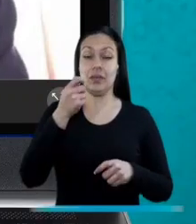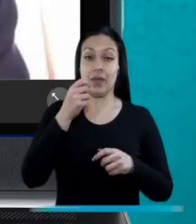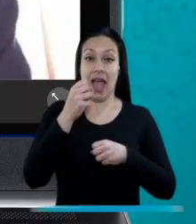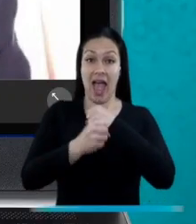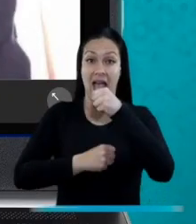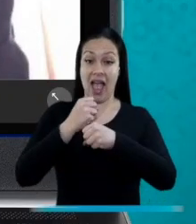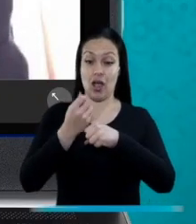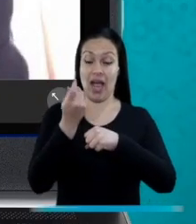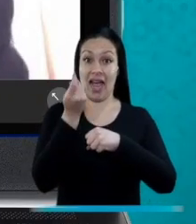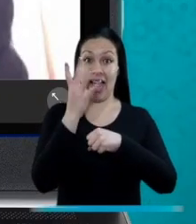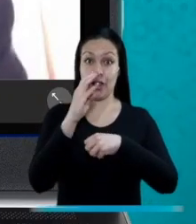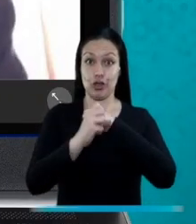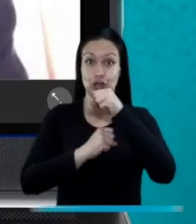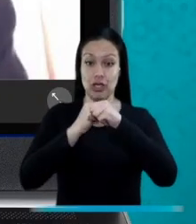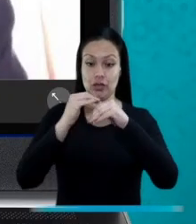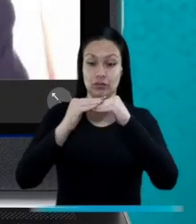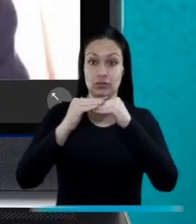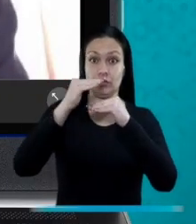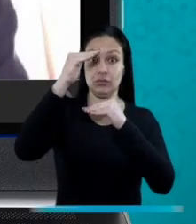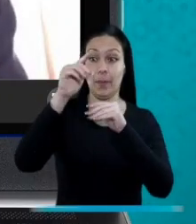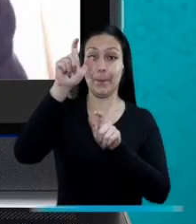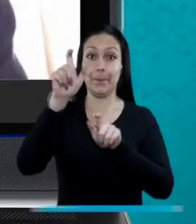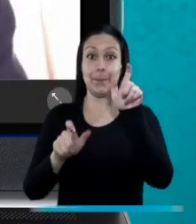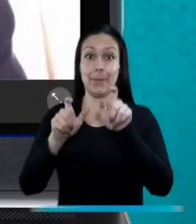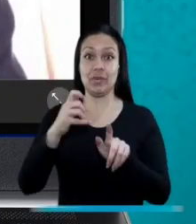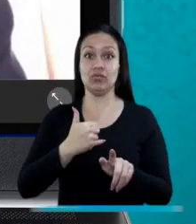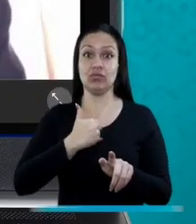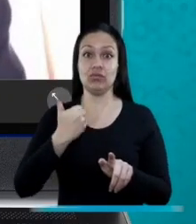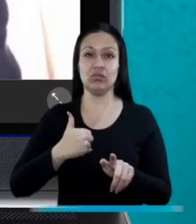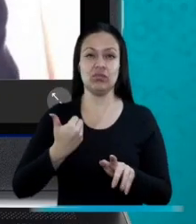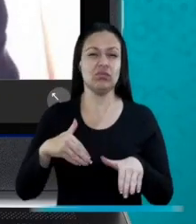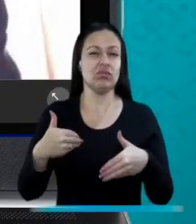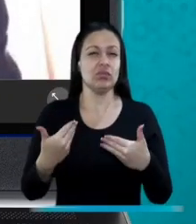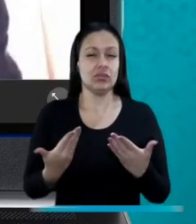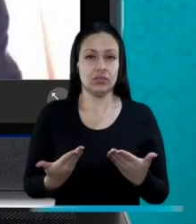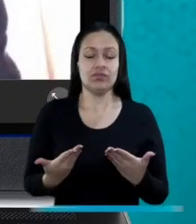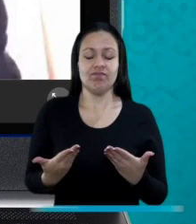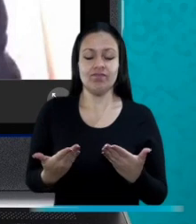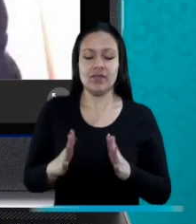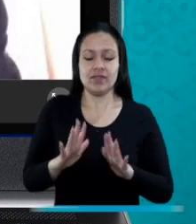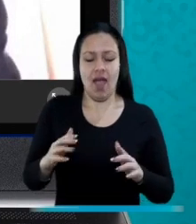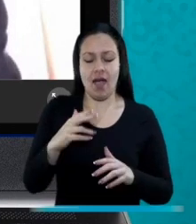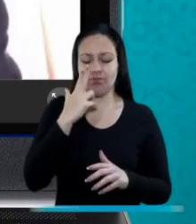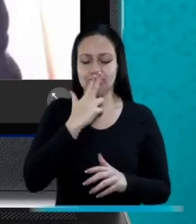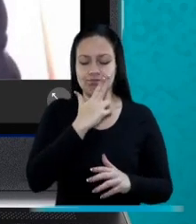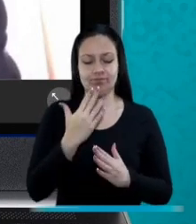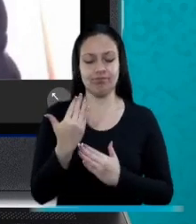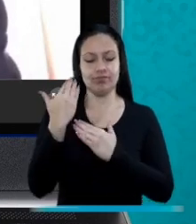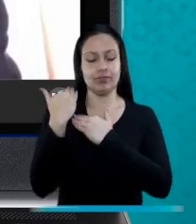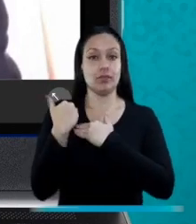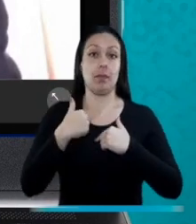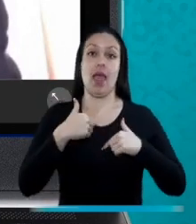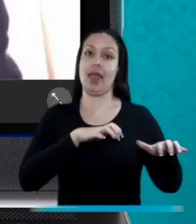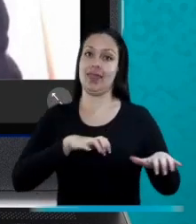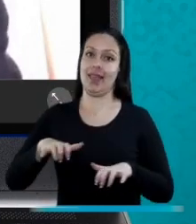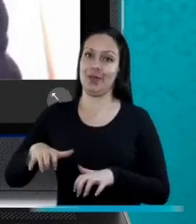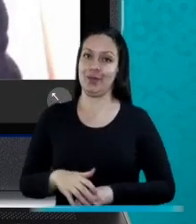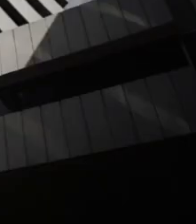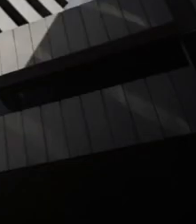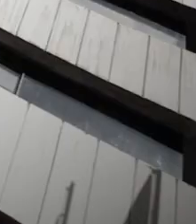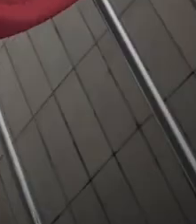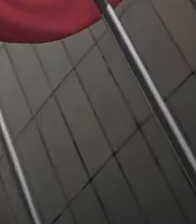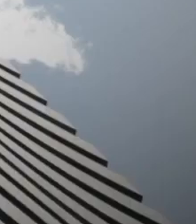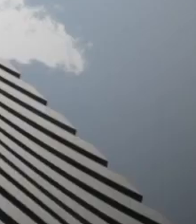A partir de los 14 años de edad, el adolescente ya empieza a asumir unas responsabilidades por sus